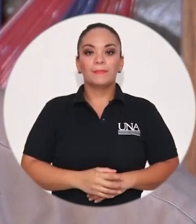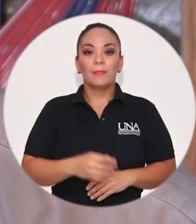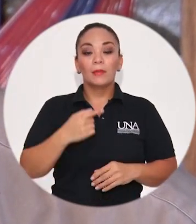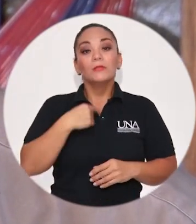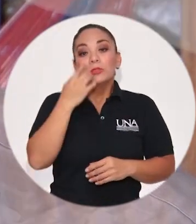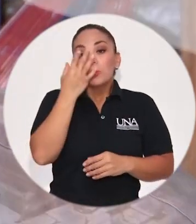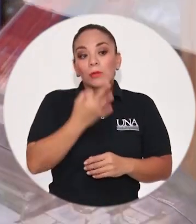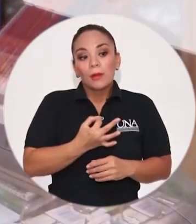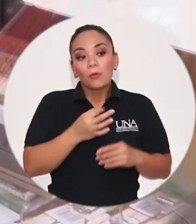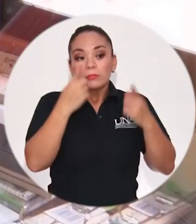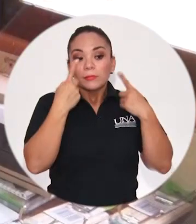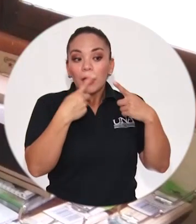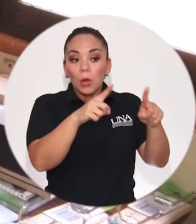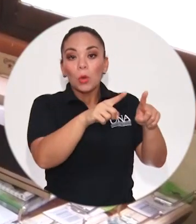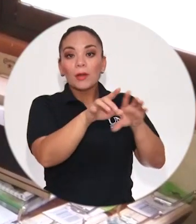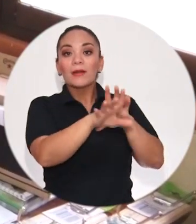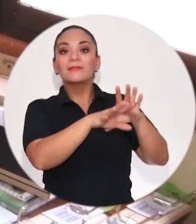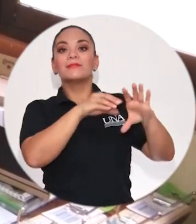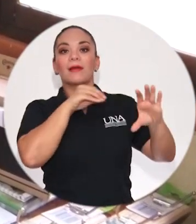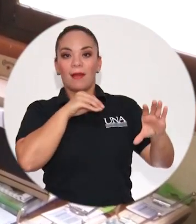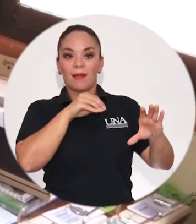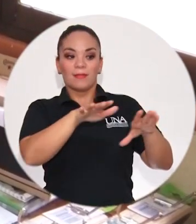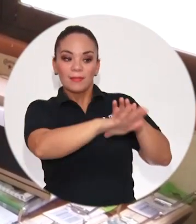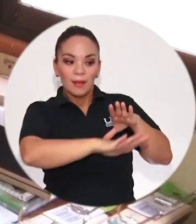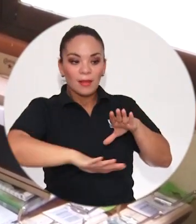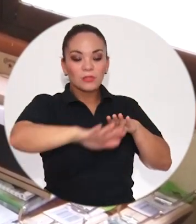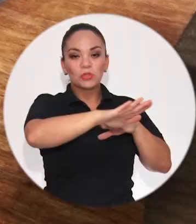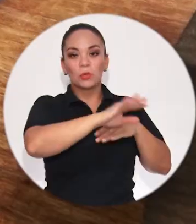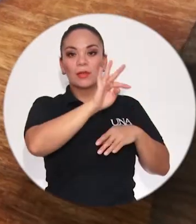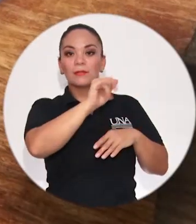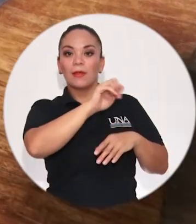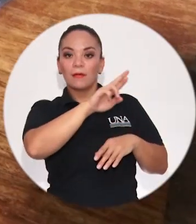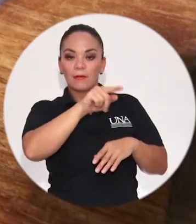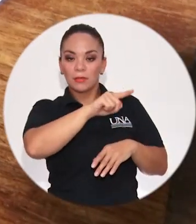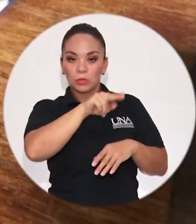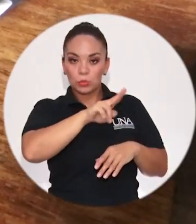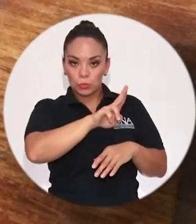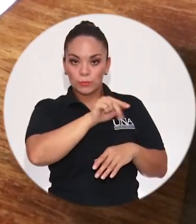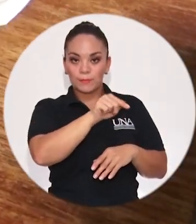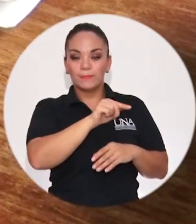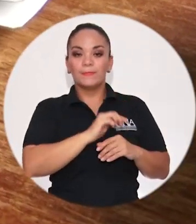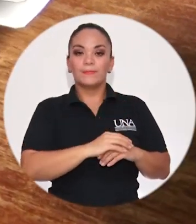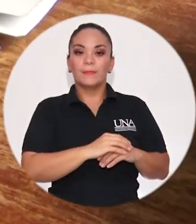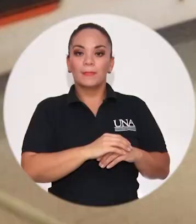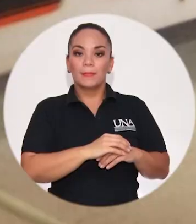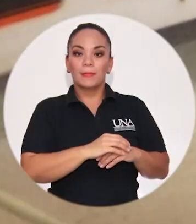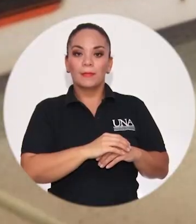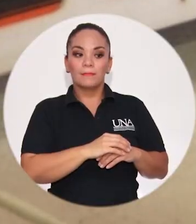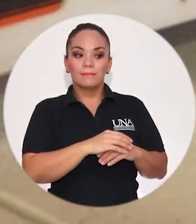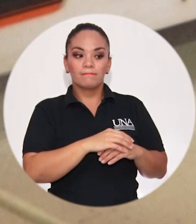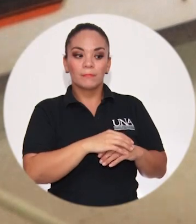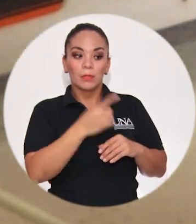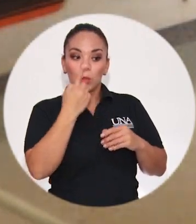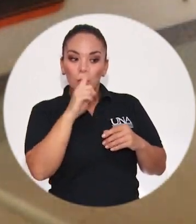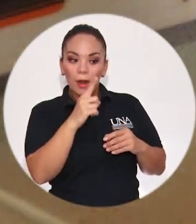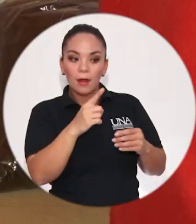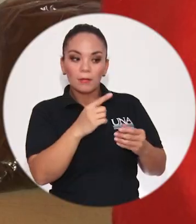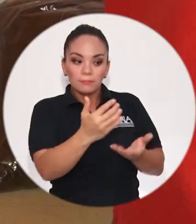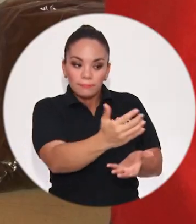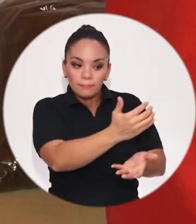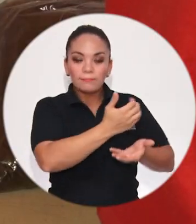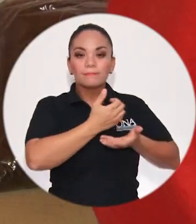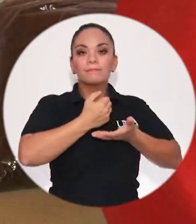Al comienzo, creo que debe andar alrededor de los 150 millones, incluyendo un local, para